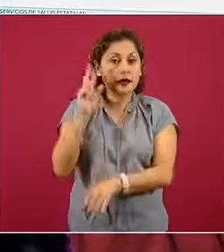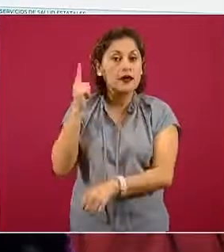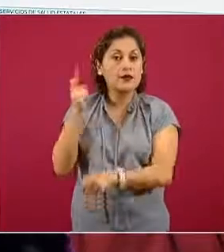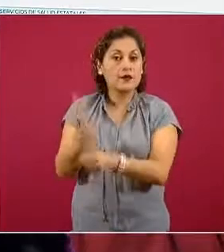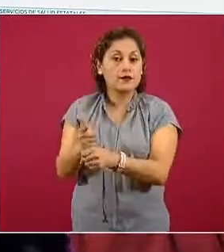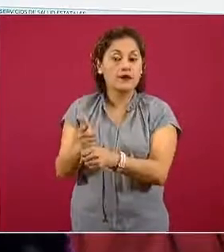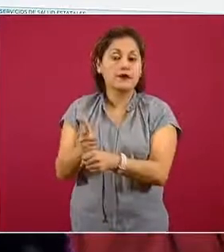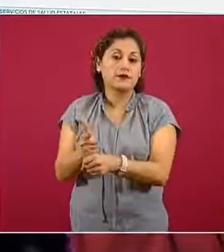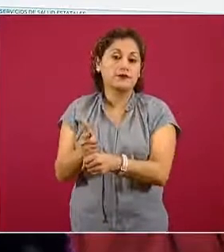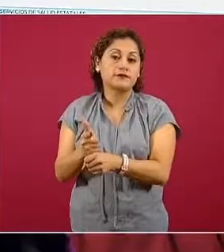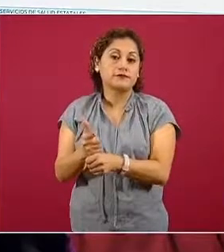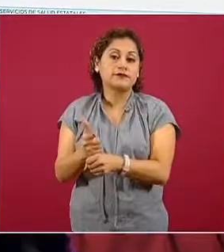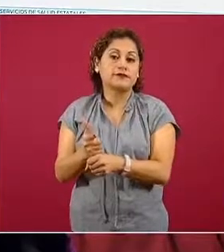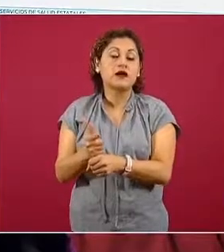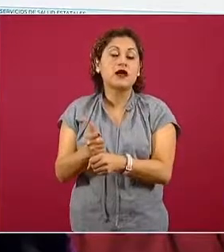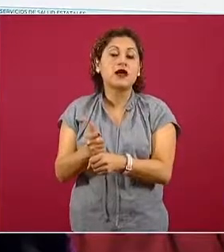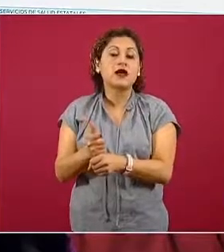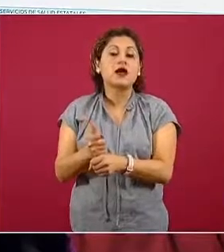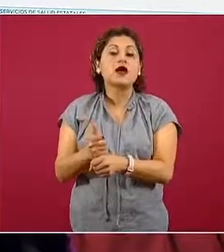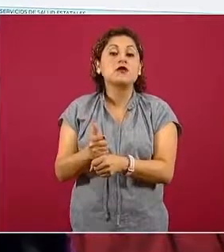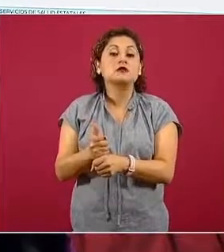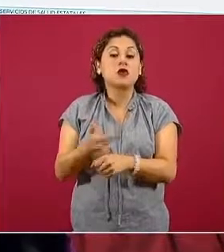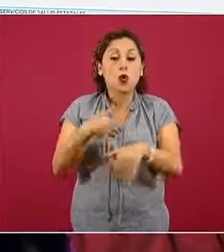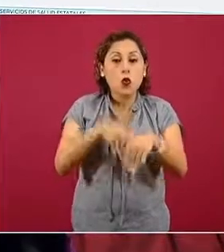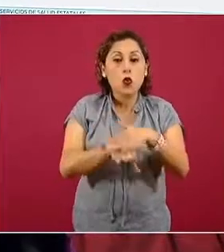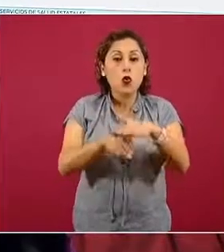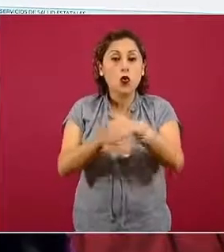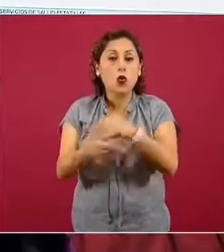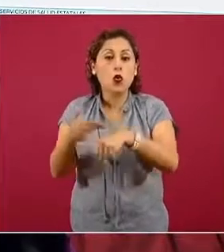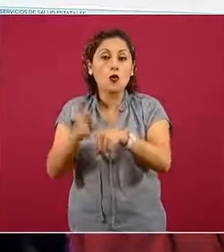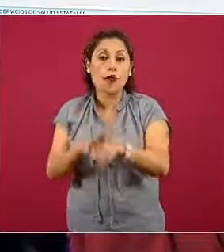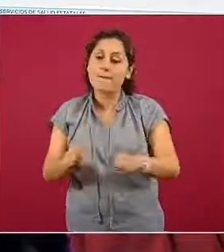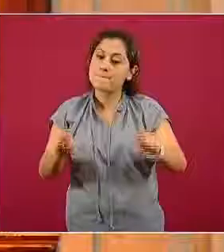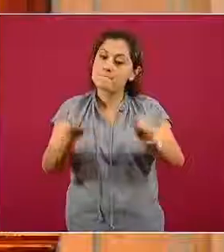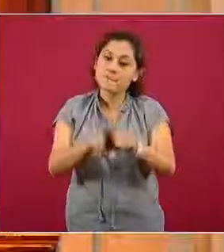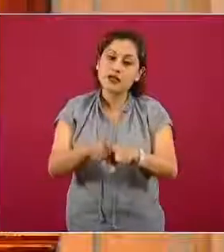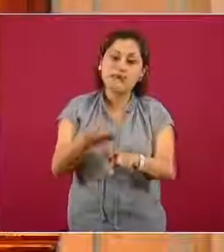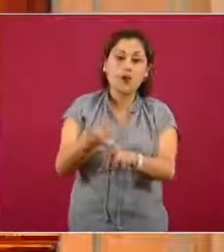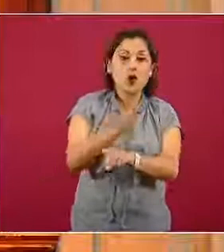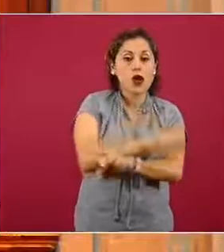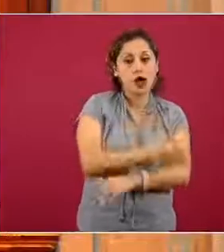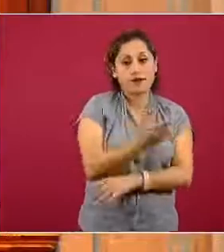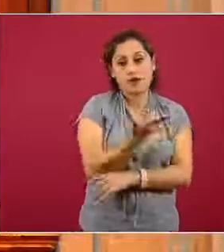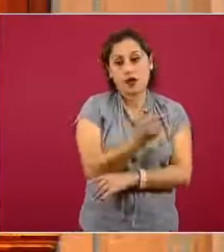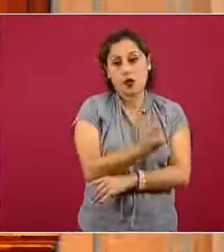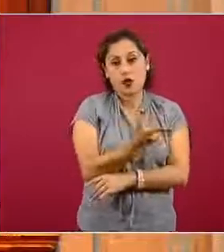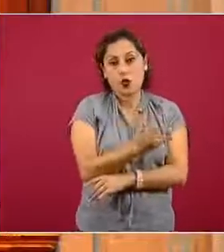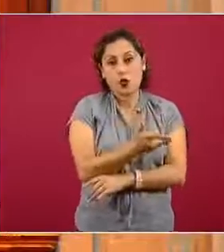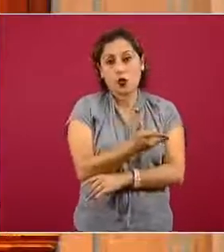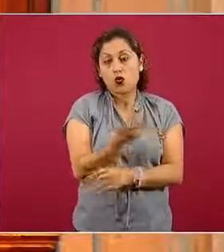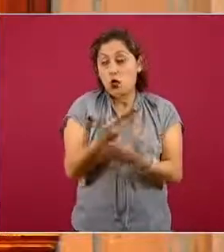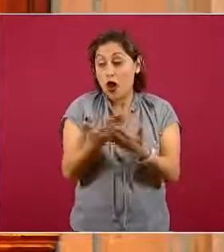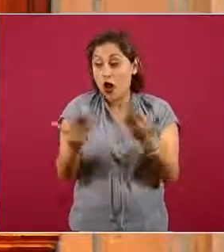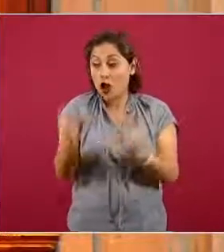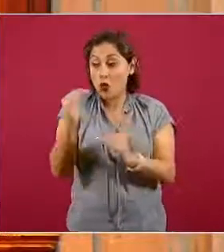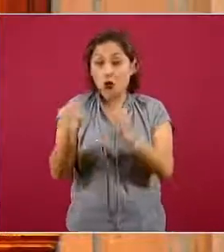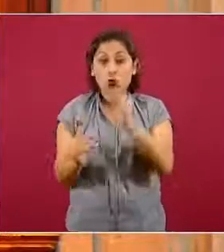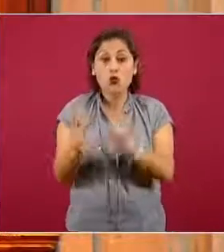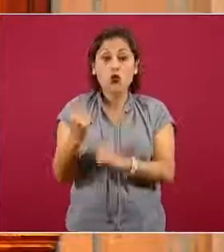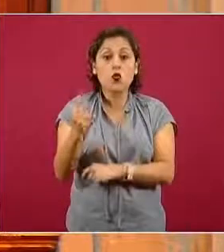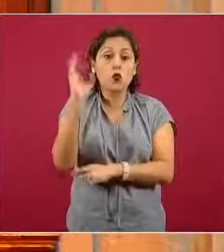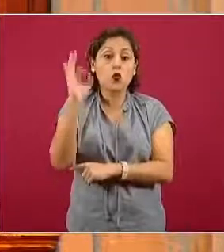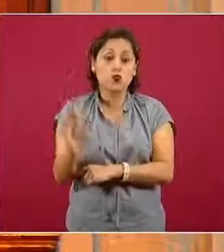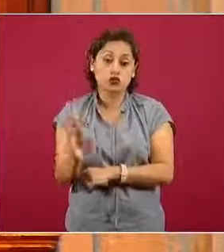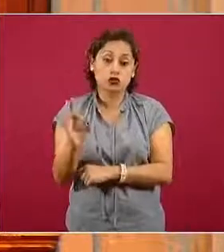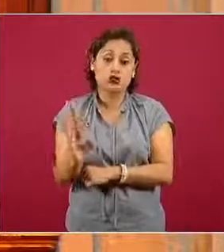nivel de ocupación que tuvimos en su momento, en los meses de julio. Solamente la disminución es de menos un punto porcentual, pero